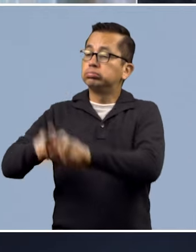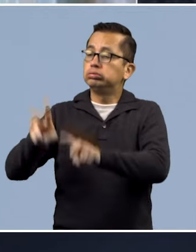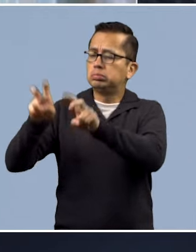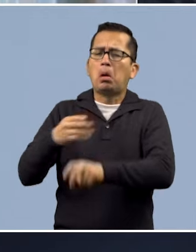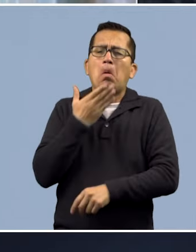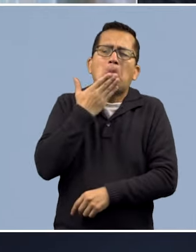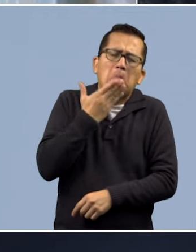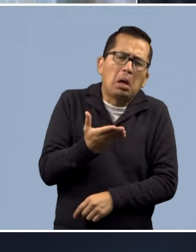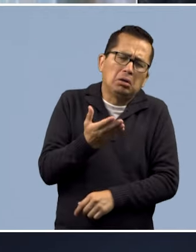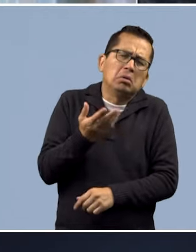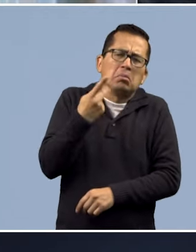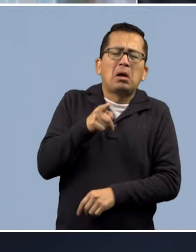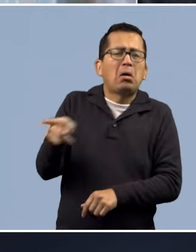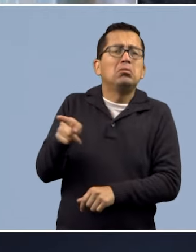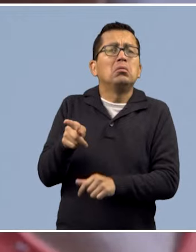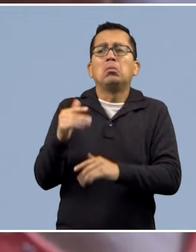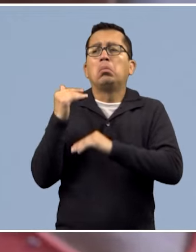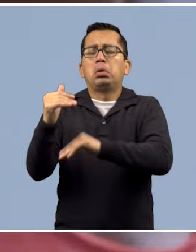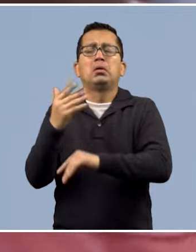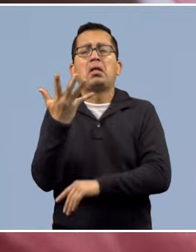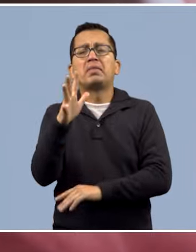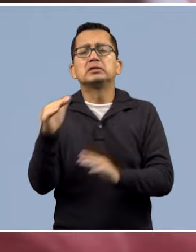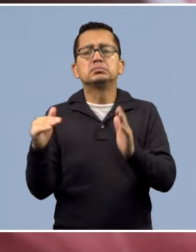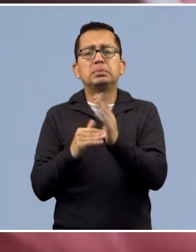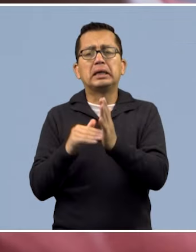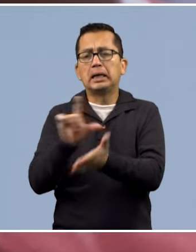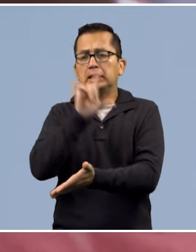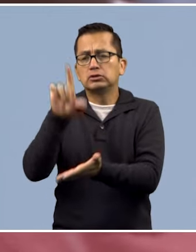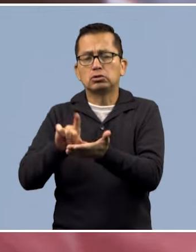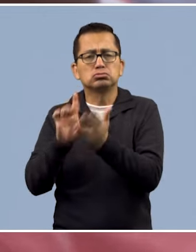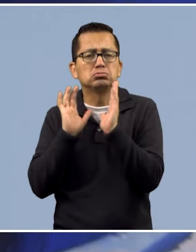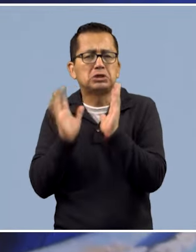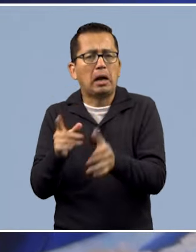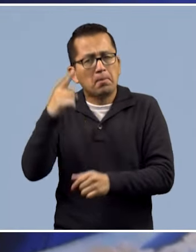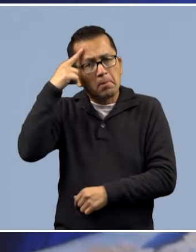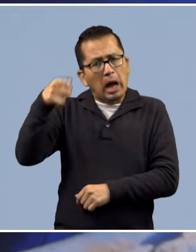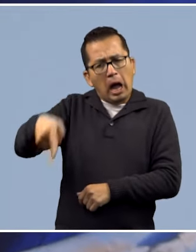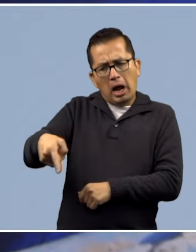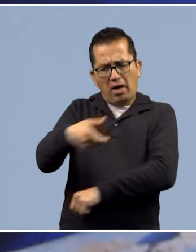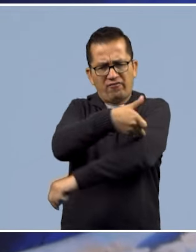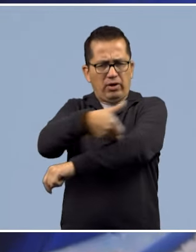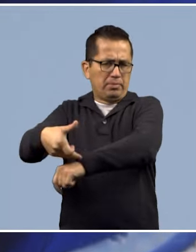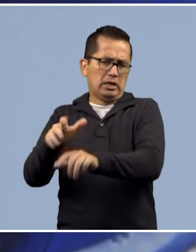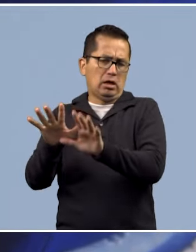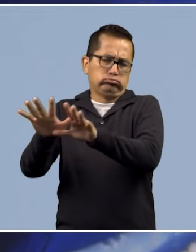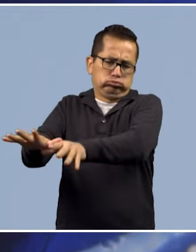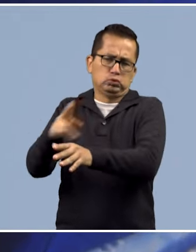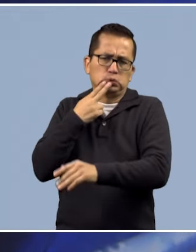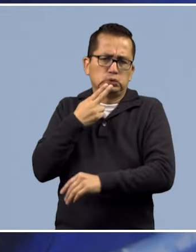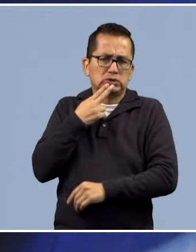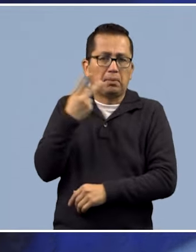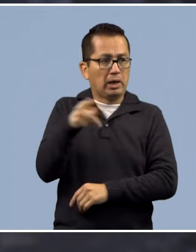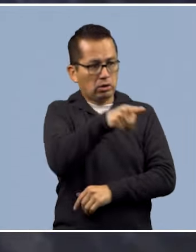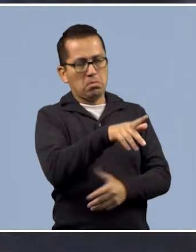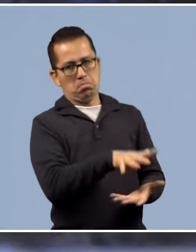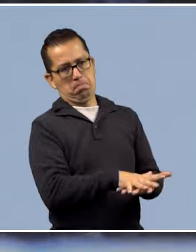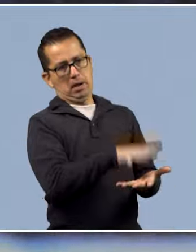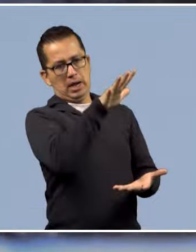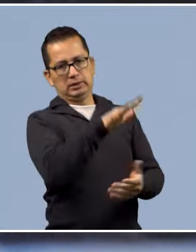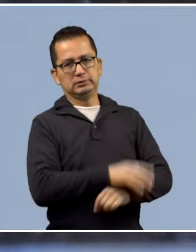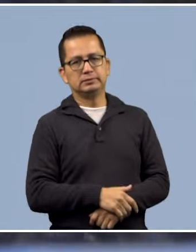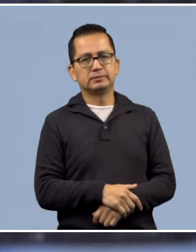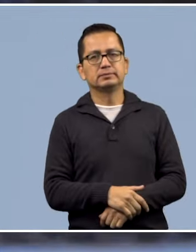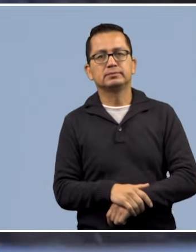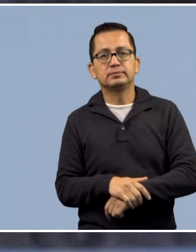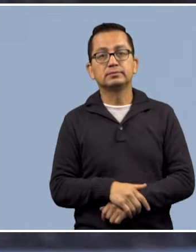que nos va a dar 10 mil litros de agua y que con eso, por ejemplo, una familia puede vivir hasta cuatro meses. Además de